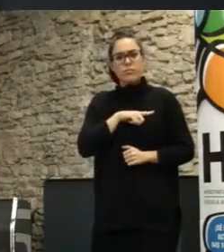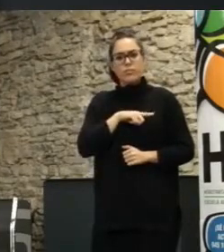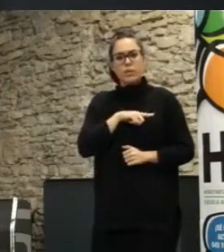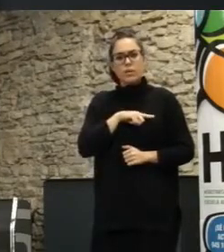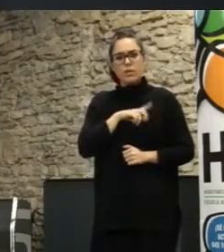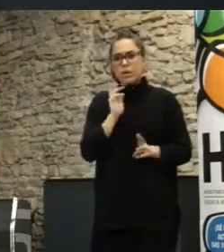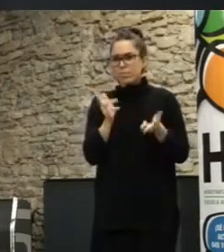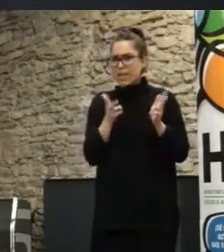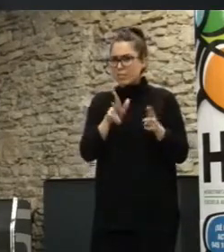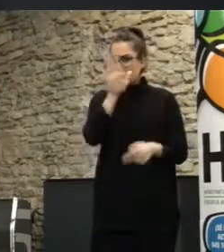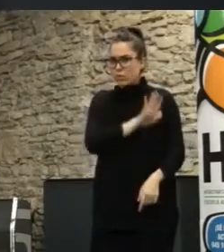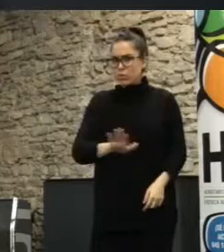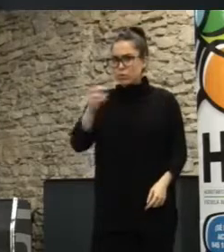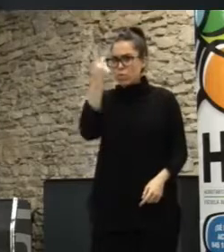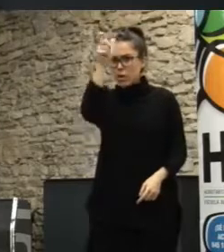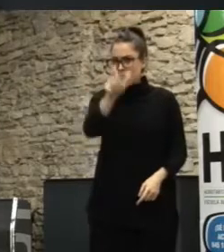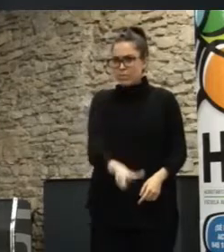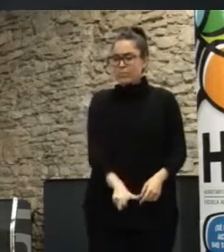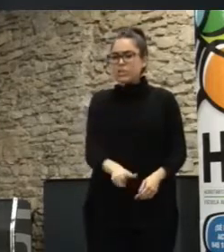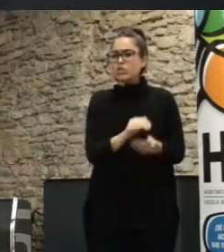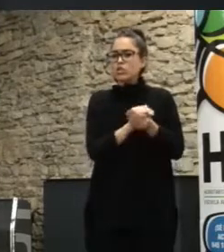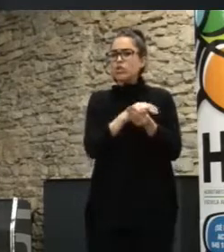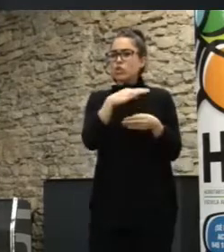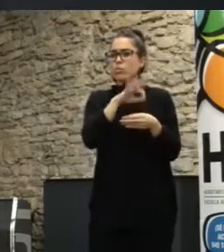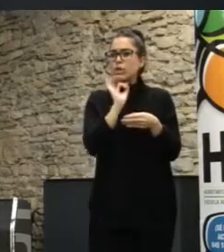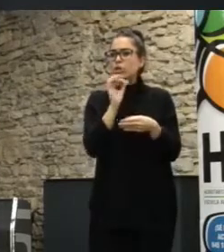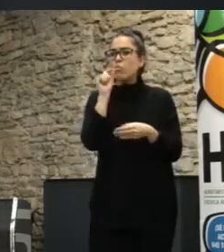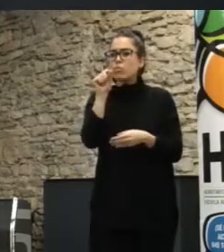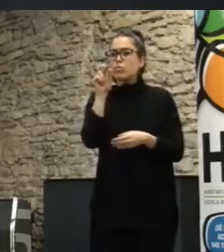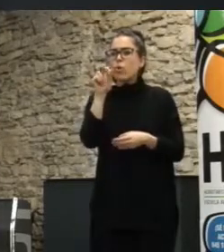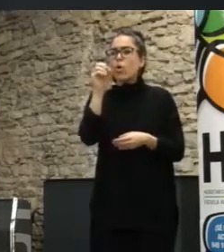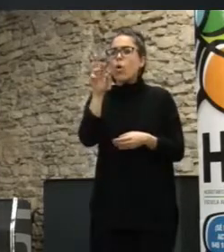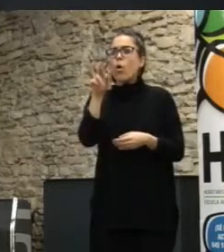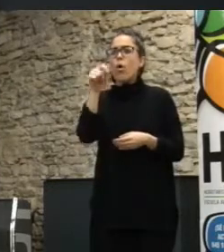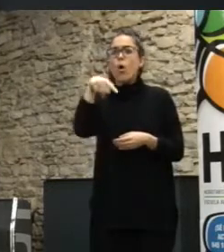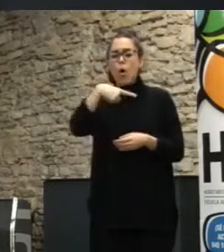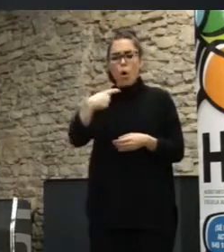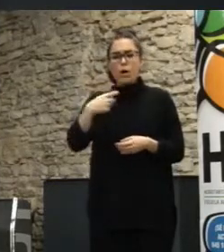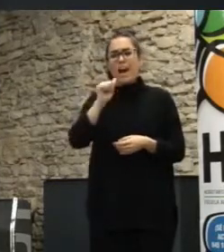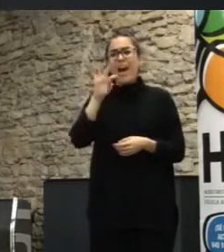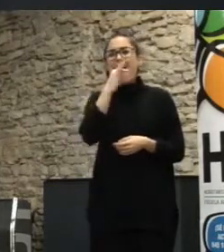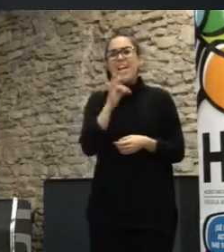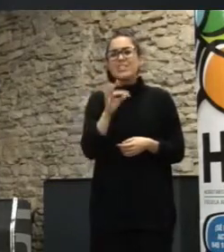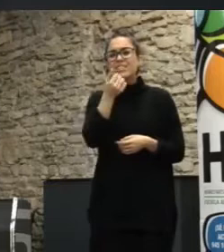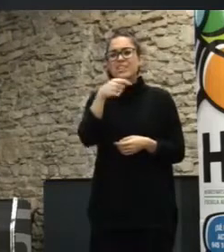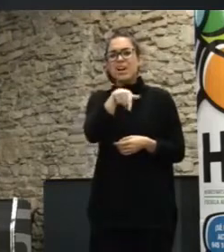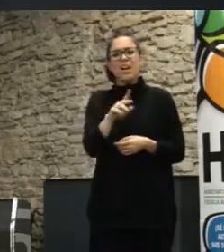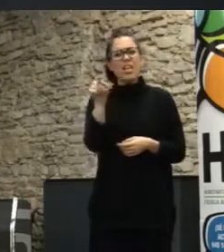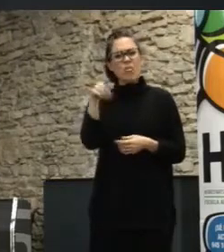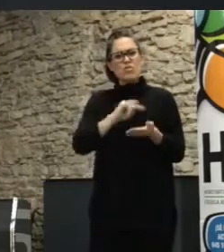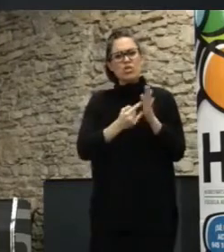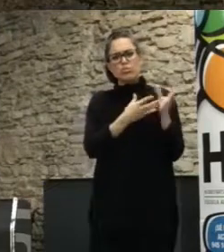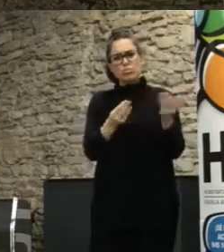Vasco hay una persona, sorteopolítico.org, pues diría que es, Arantxa, que tiene varios proyectos. El año